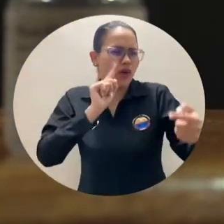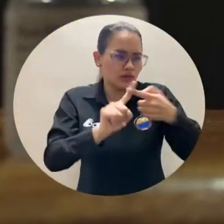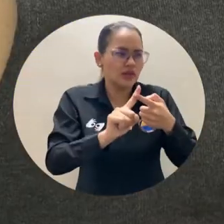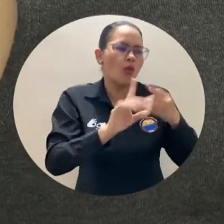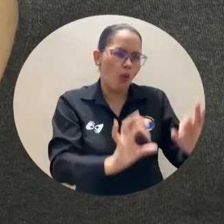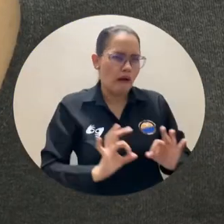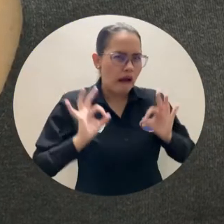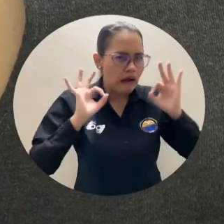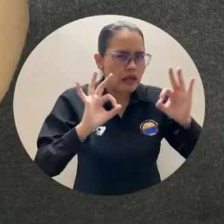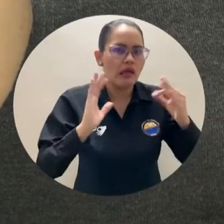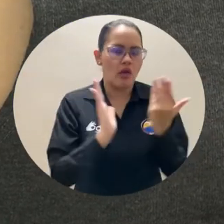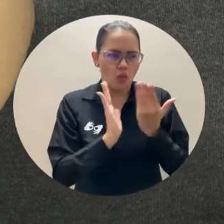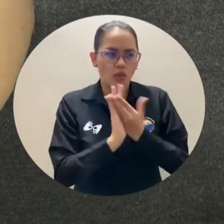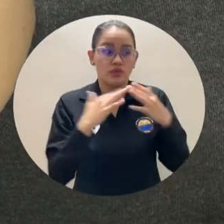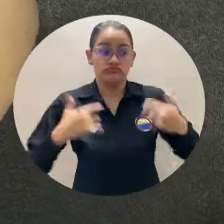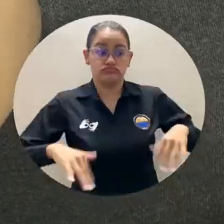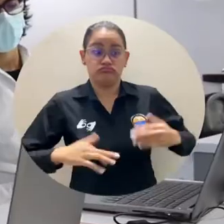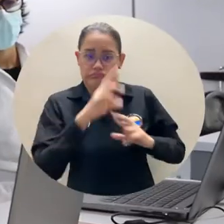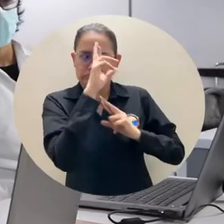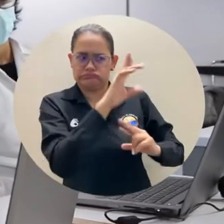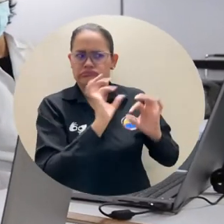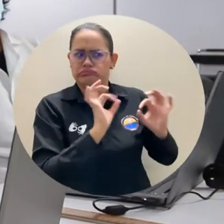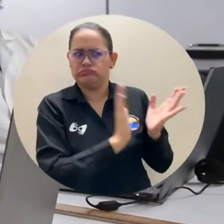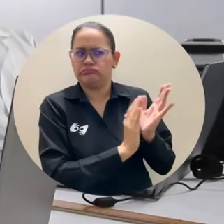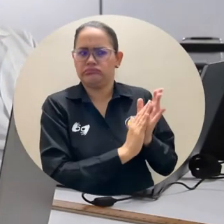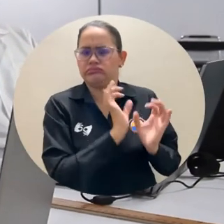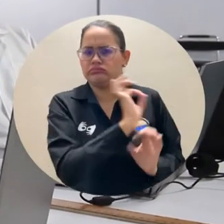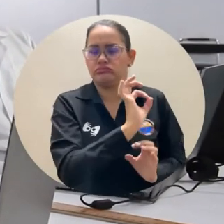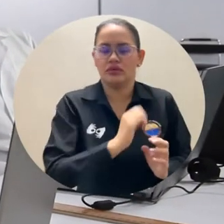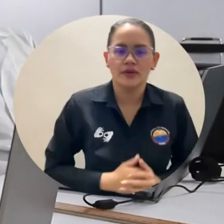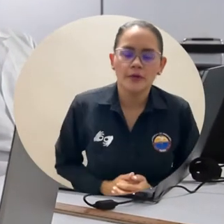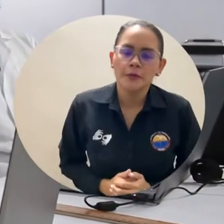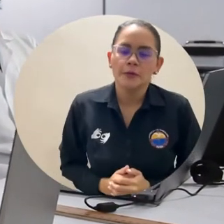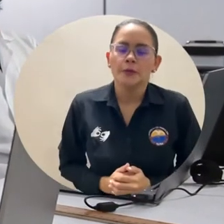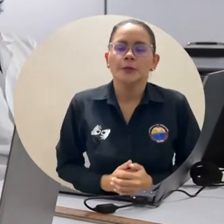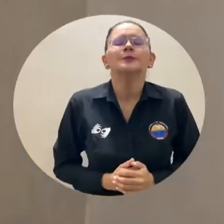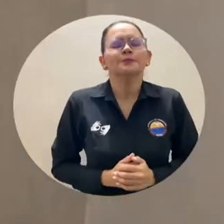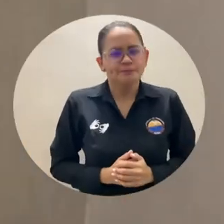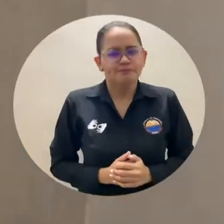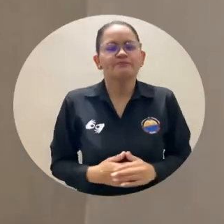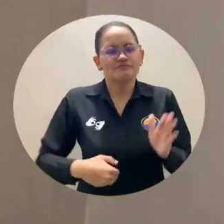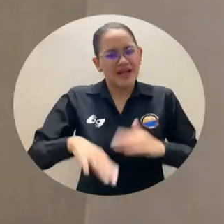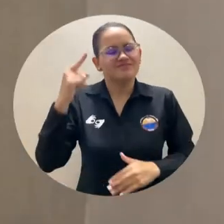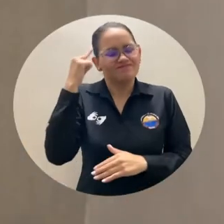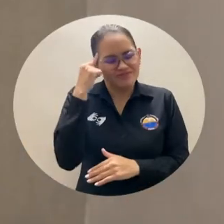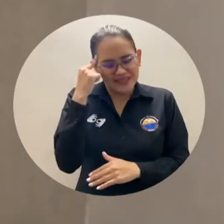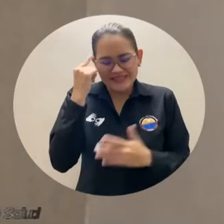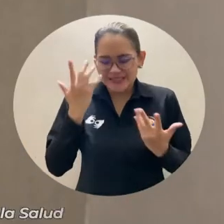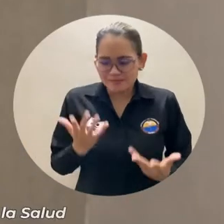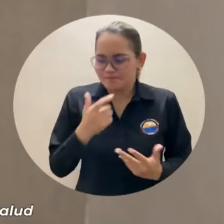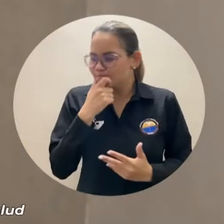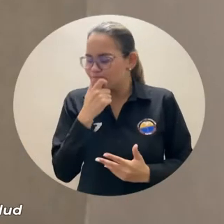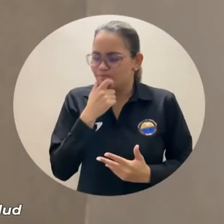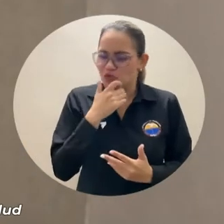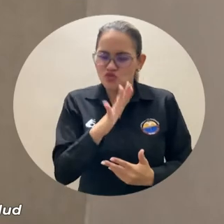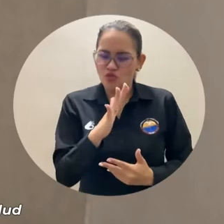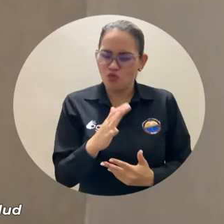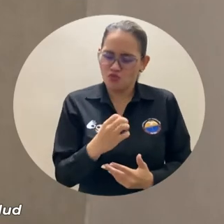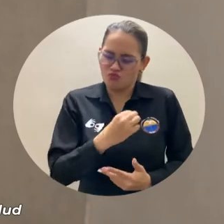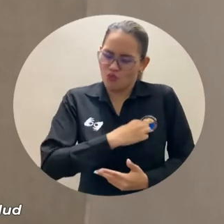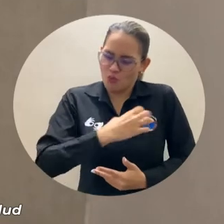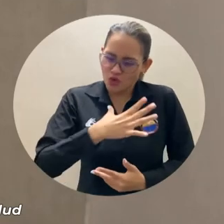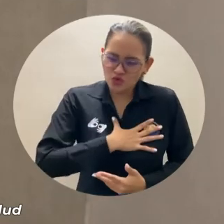pandemia para garantizar la bioseguridad y la calidad educativa en el retorno. Se tiene planteadas todas esas